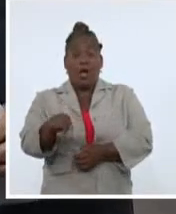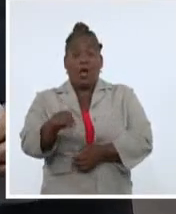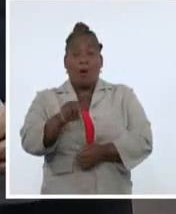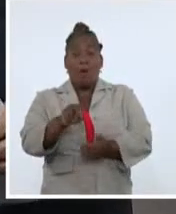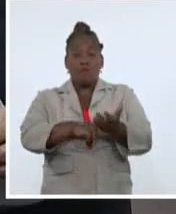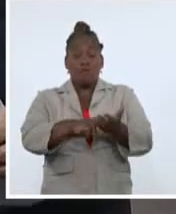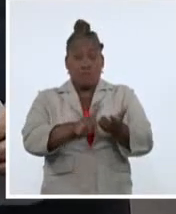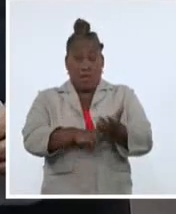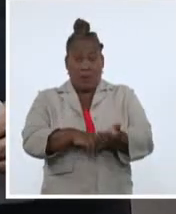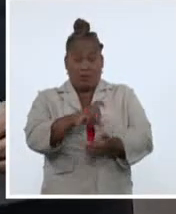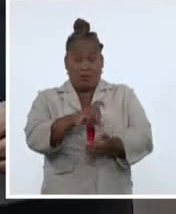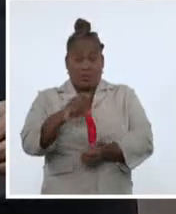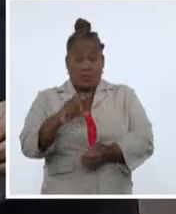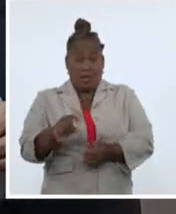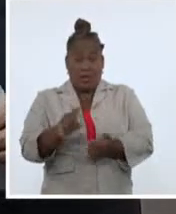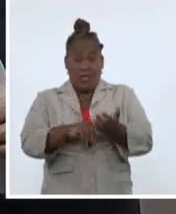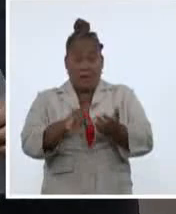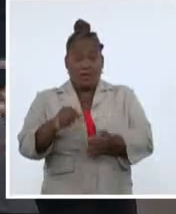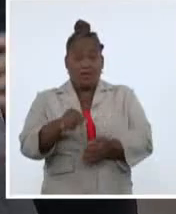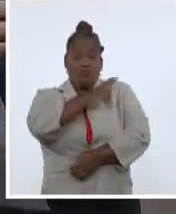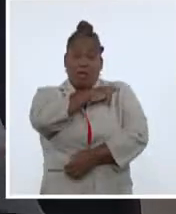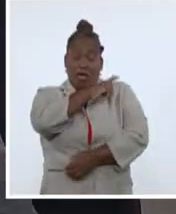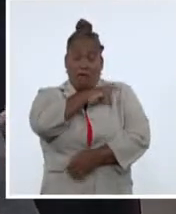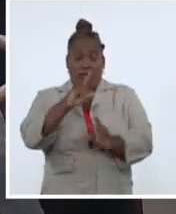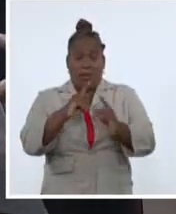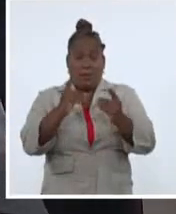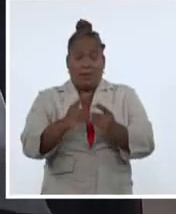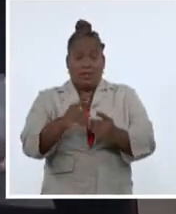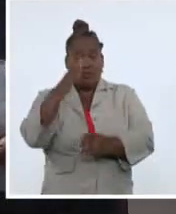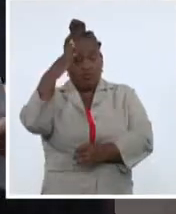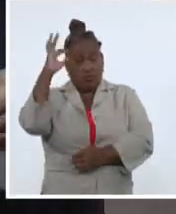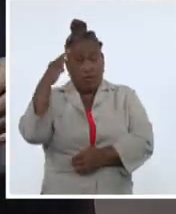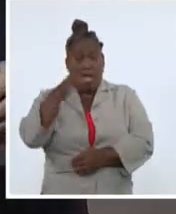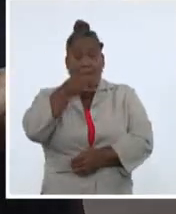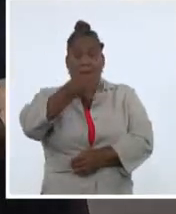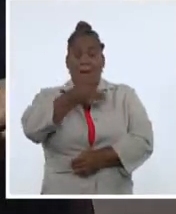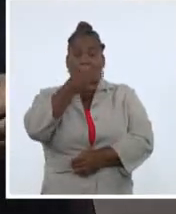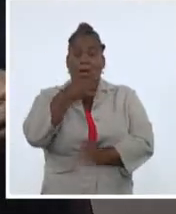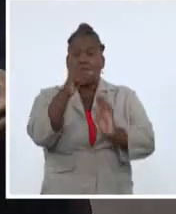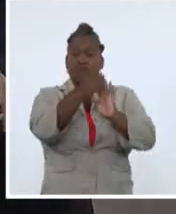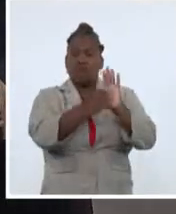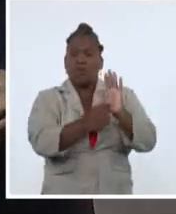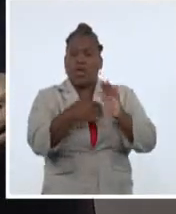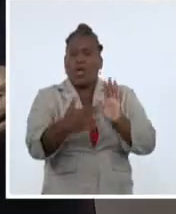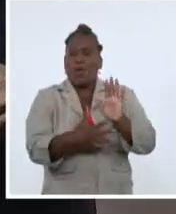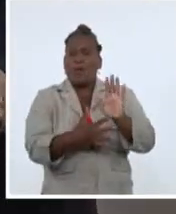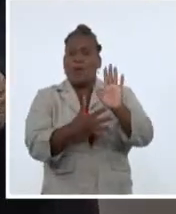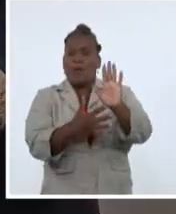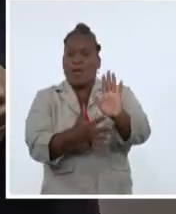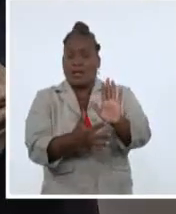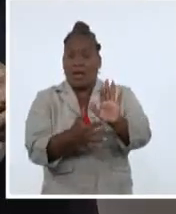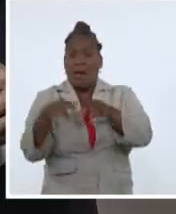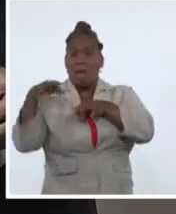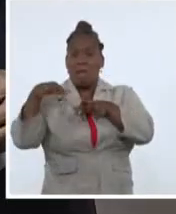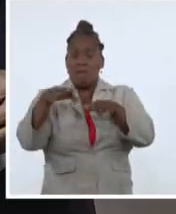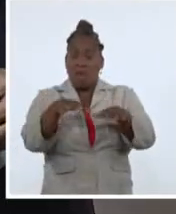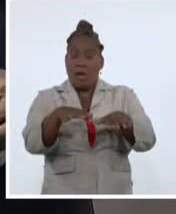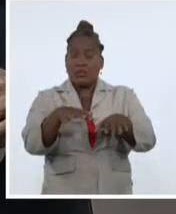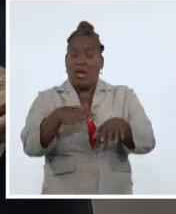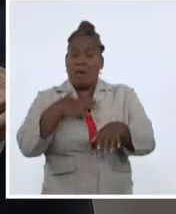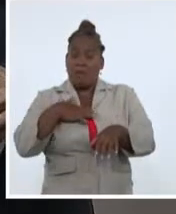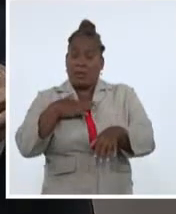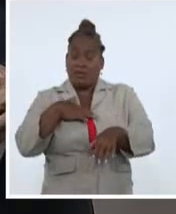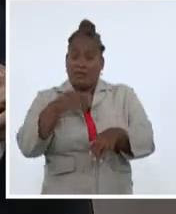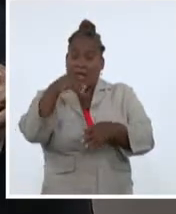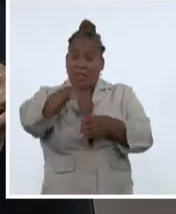Cuba y jefe de su departamento ideológico, ofreció disímiles argumentos que demuestran que la supuesta marcha pacífica forma parte de